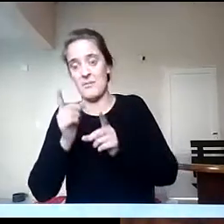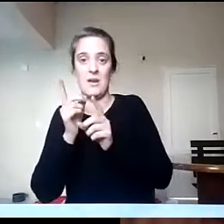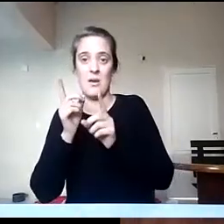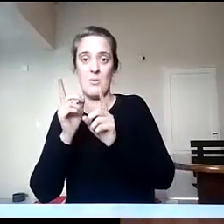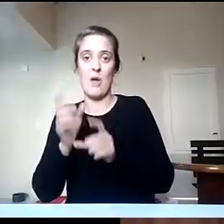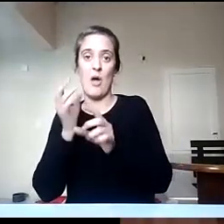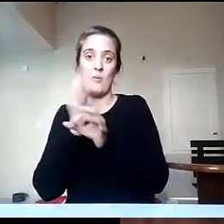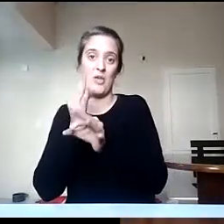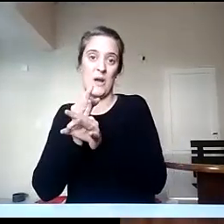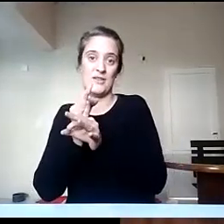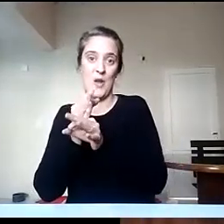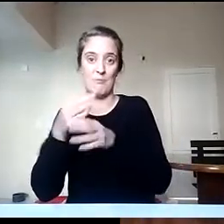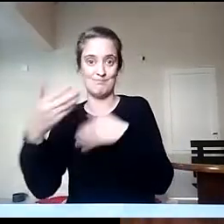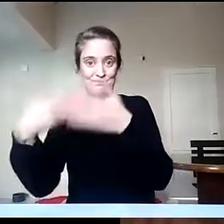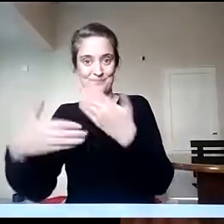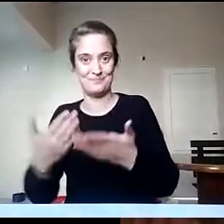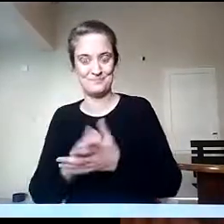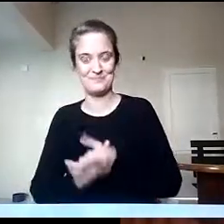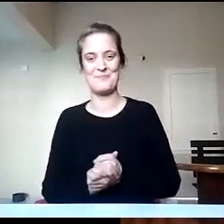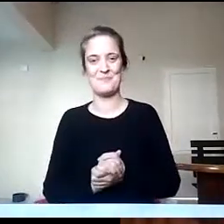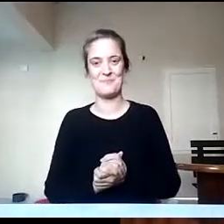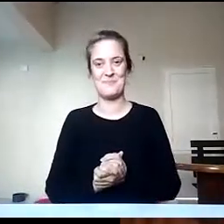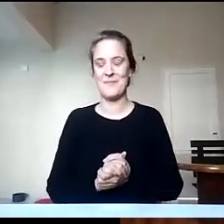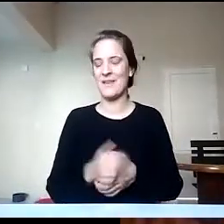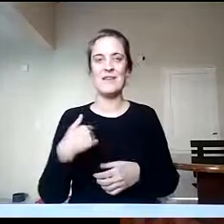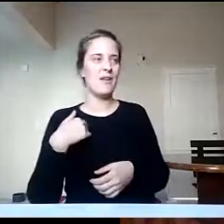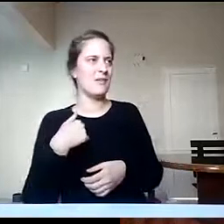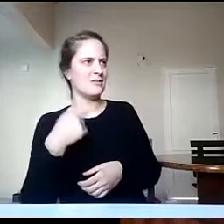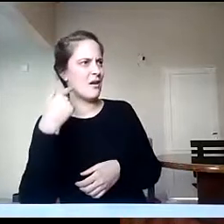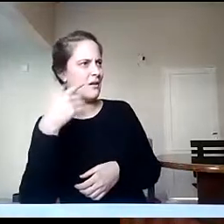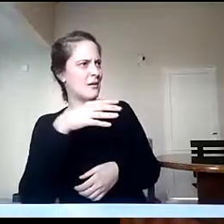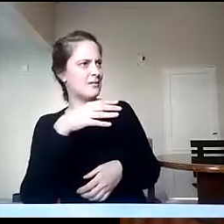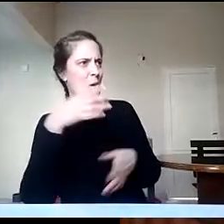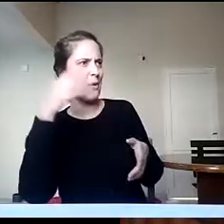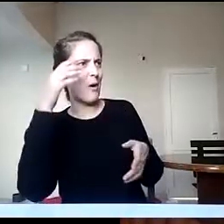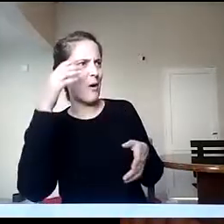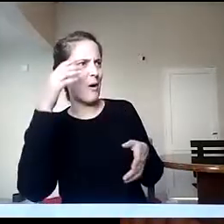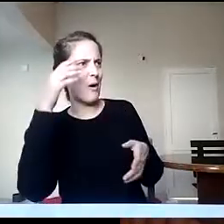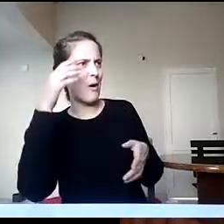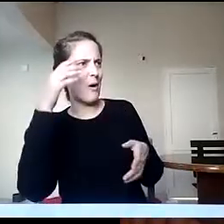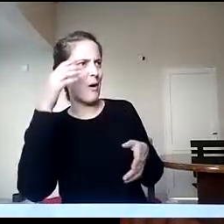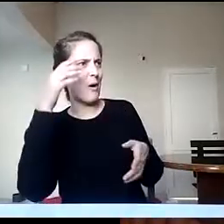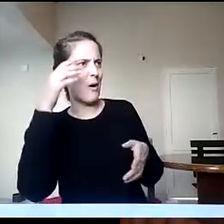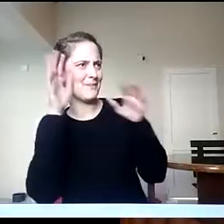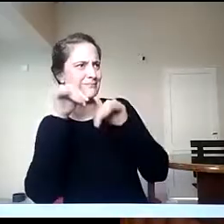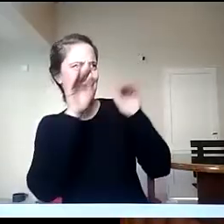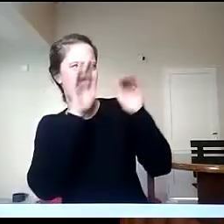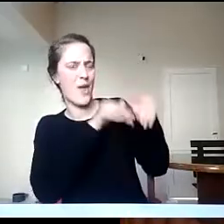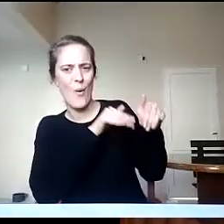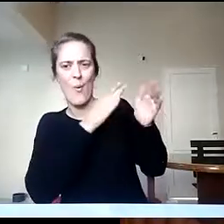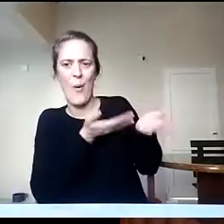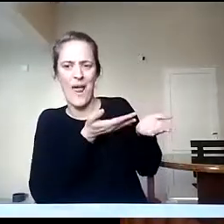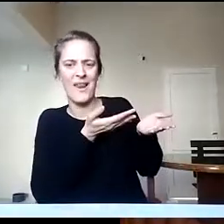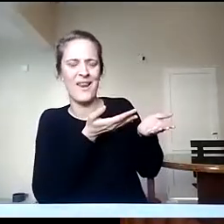Bien, parece que estamos pensando lo mismo, Verónica, porque yo iba hacia allá también. Pensar que el profesor de geografía no